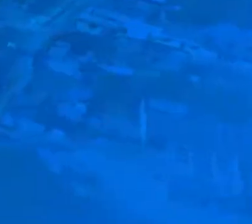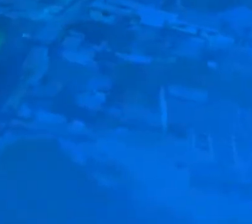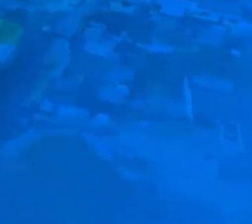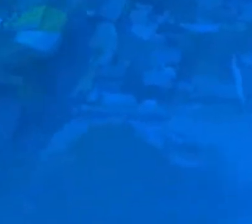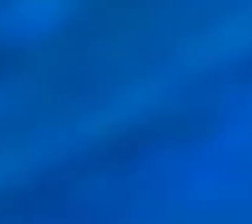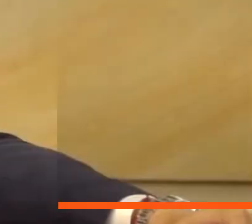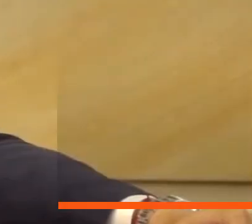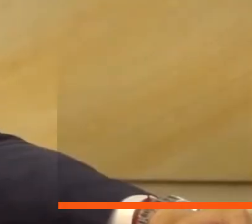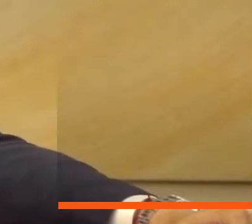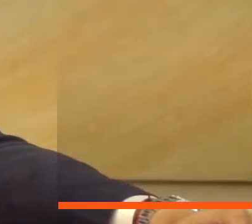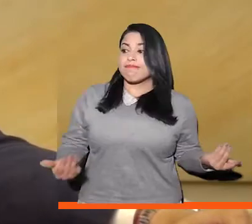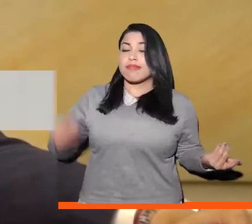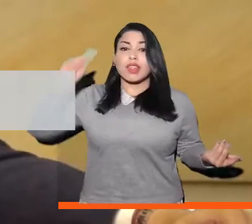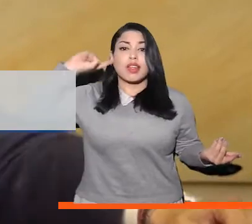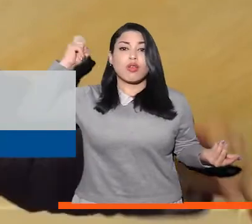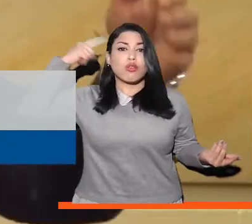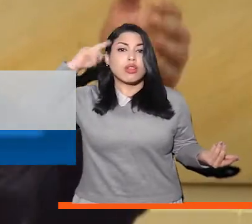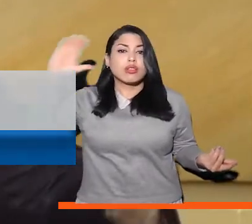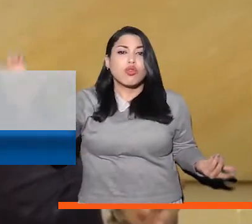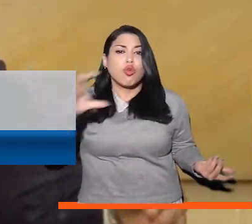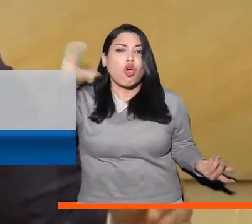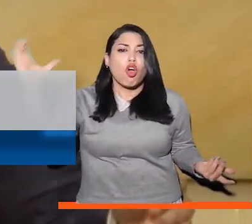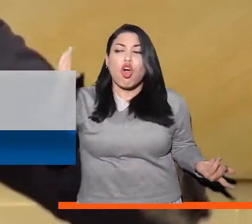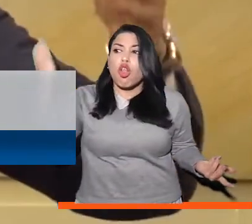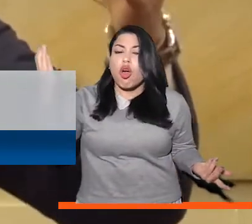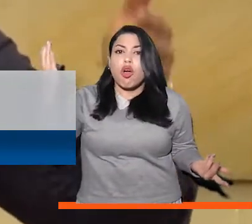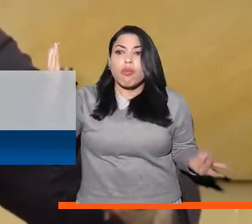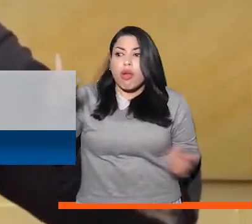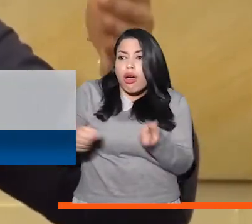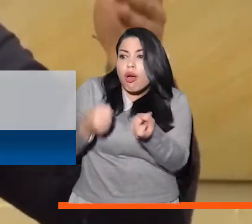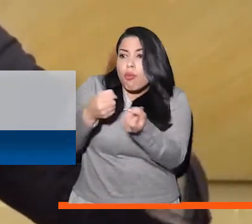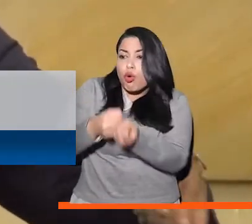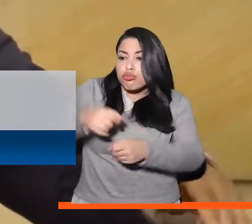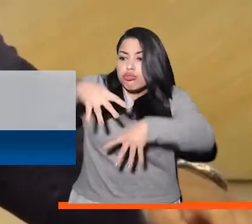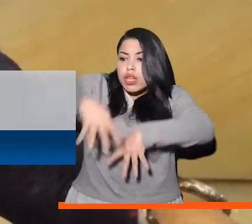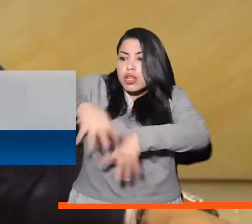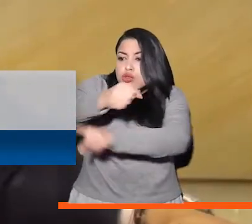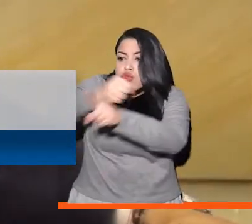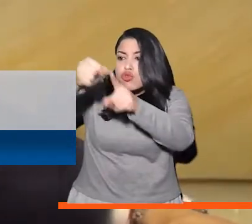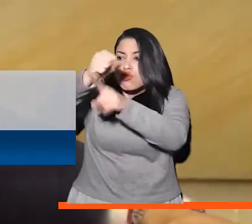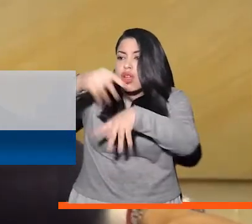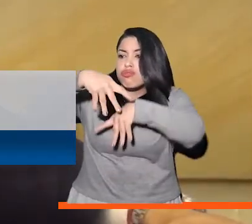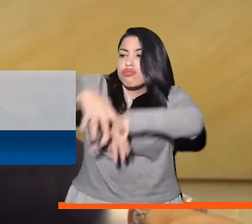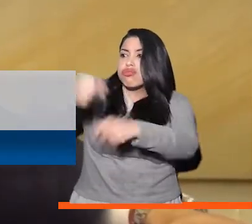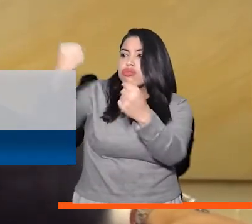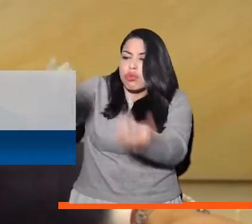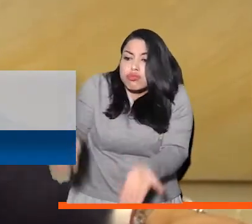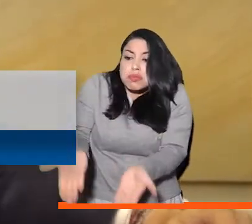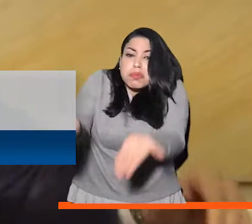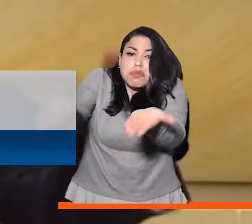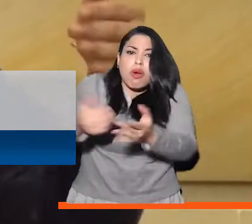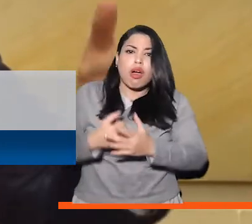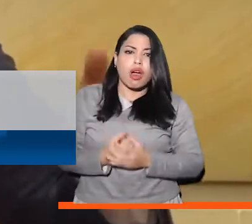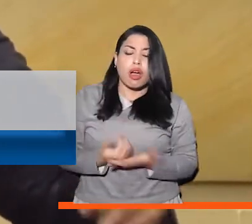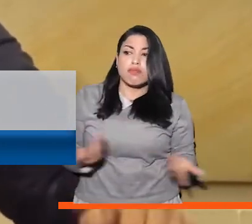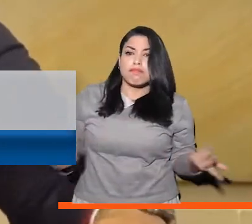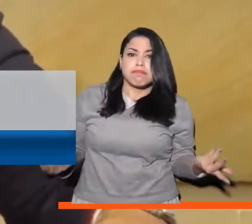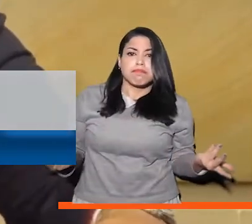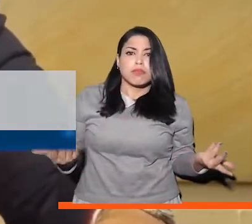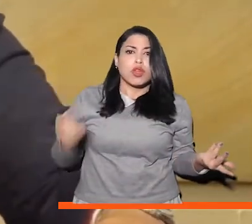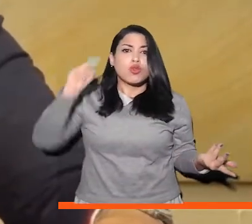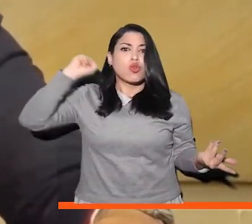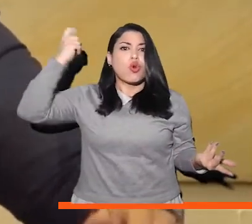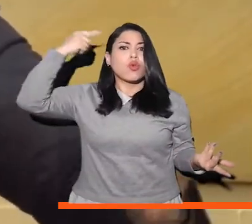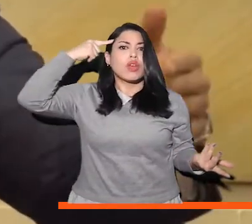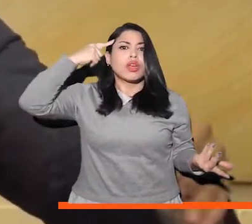constitución El gobierno colombiano garantiza el derecho a la protesta social En ningún momento